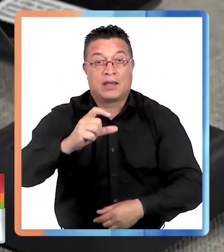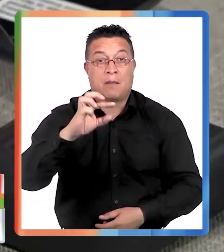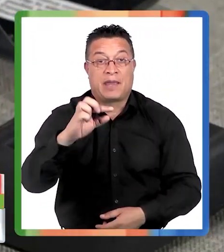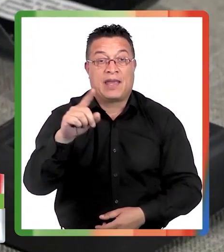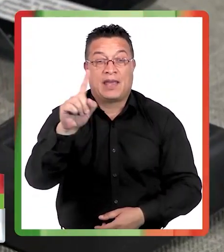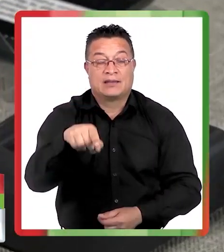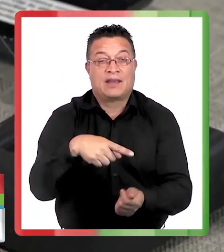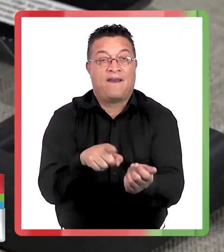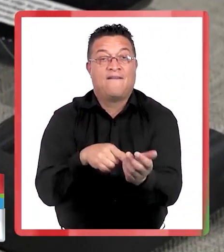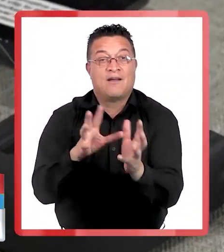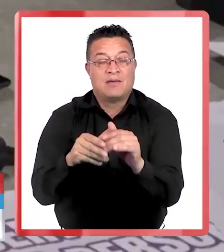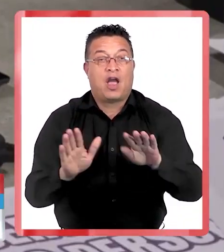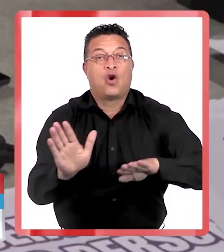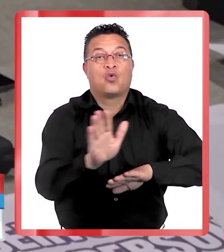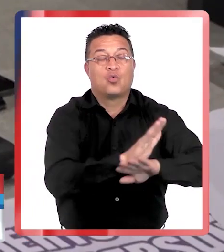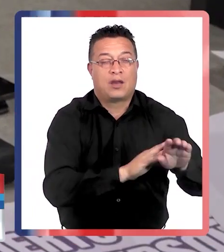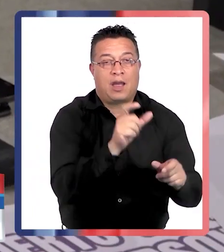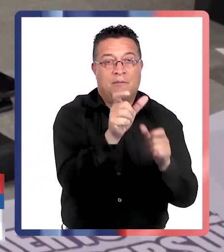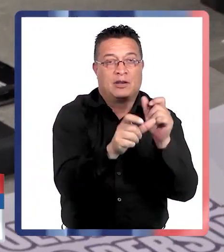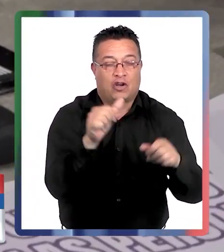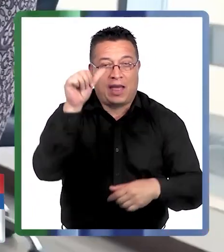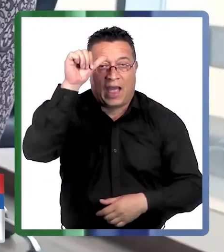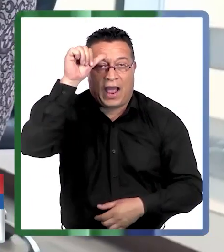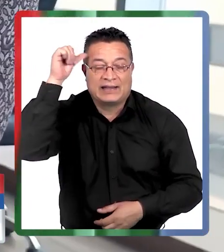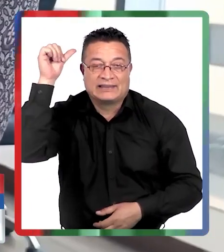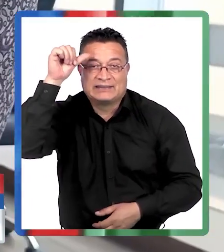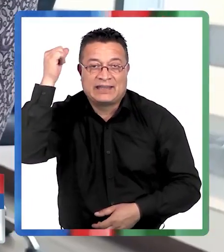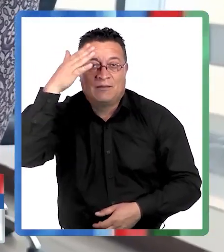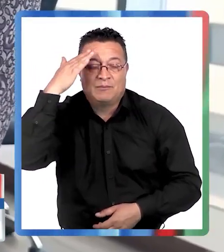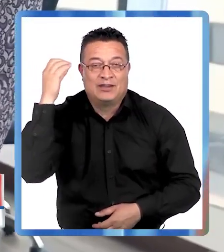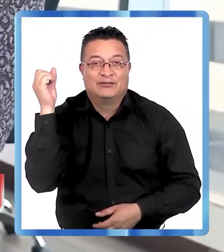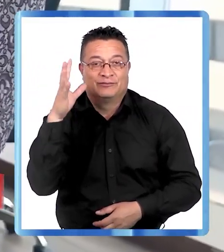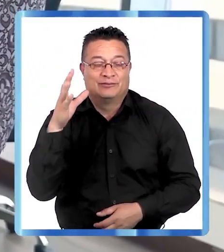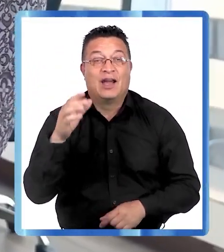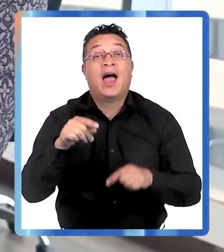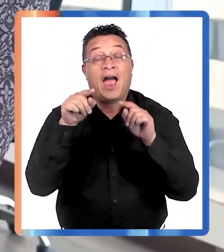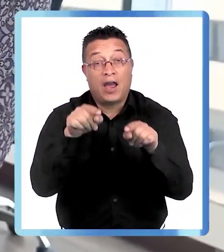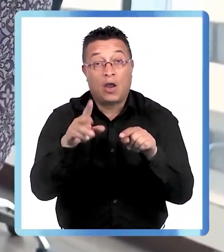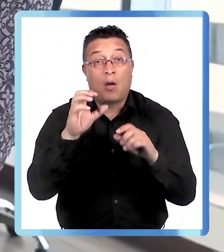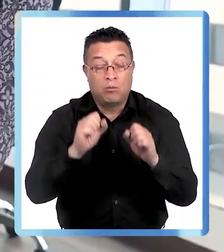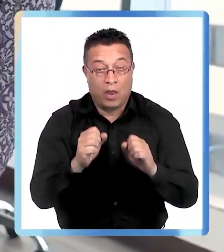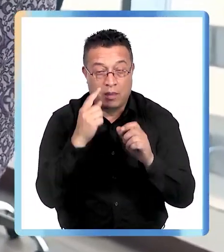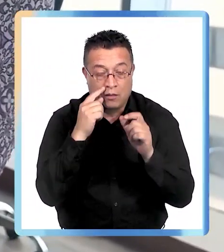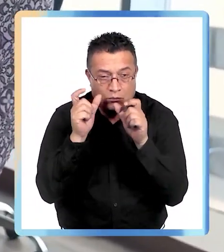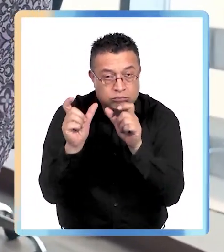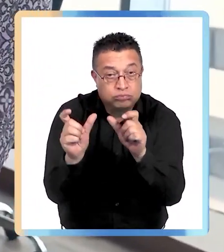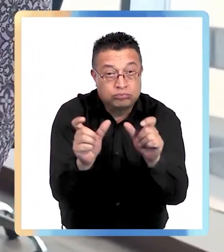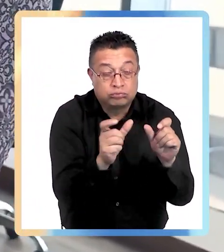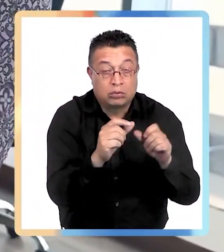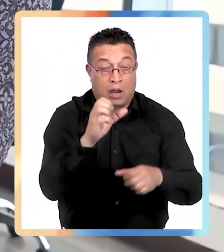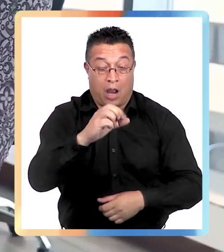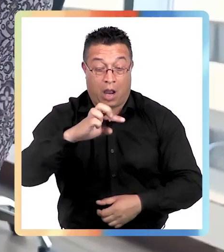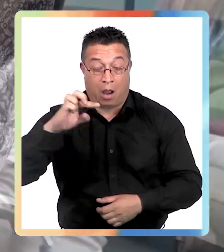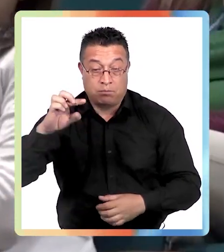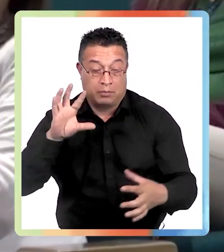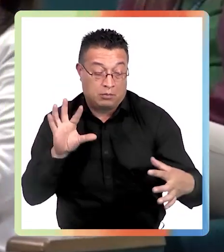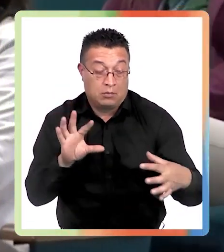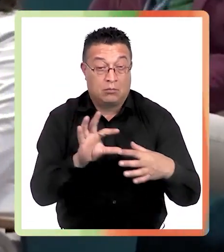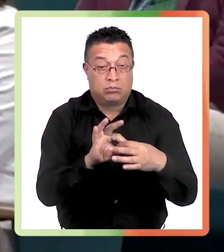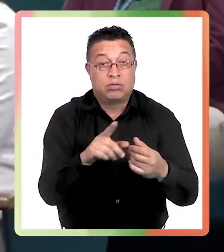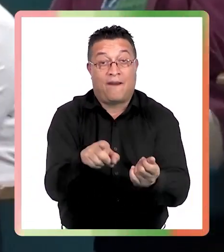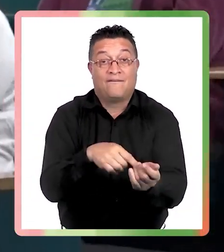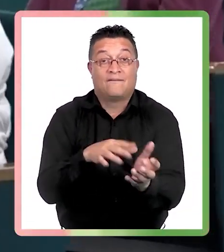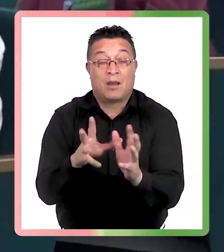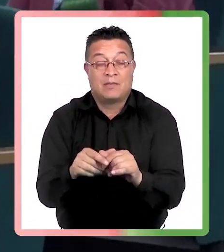a las familias cuidadoras de pacientes con Alzheimer. Estos dispositivos permitirán monitorear mediante una app conectada con las